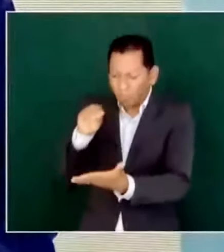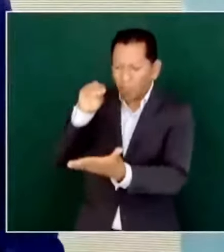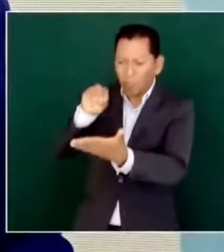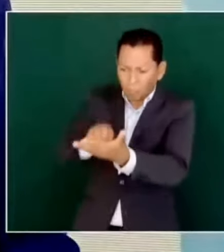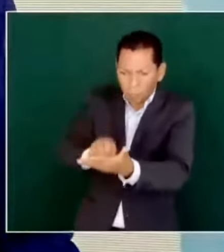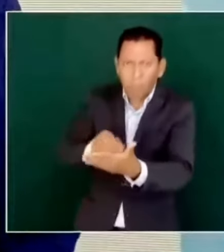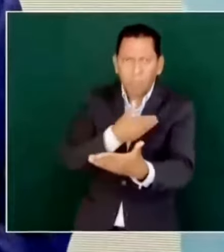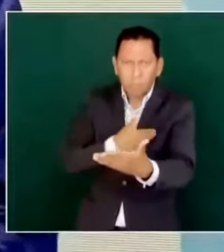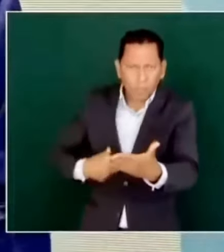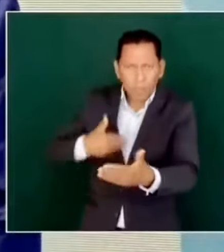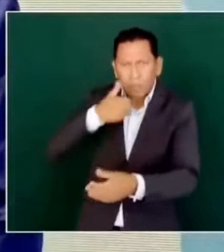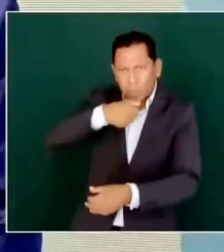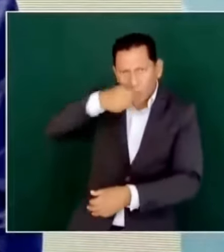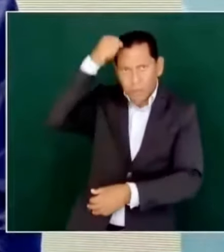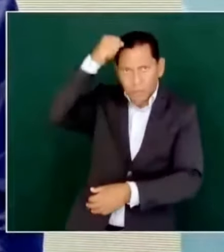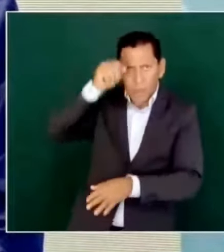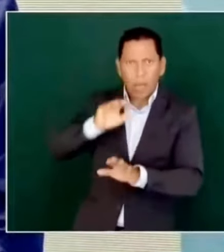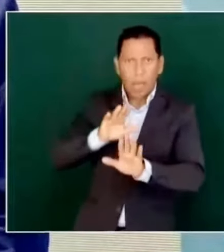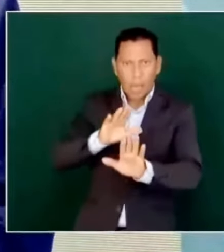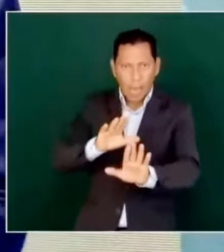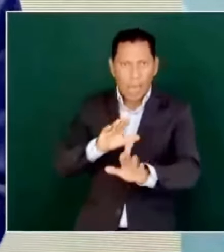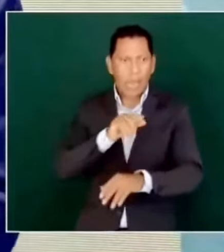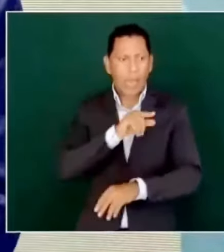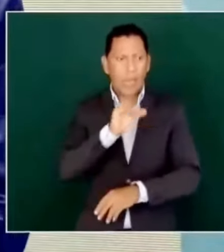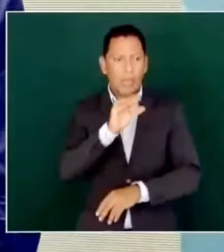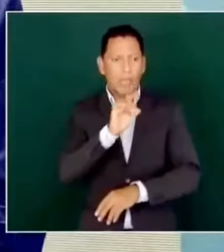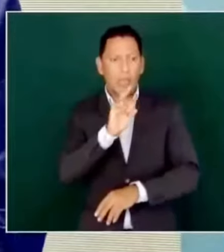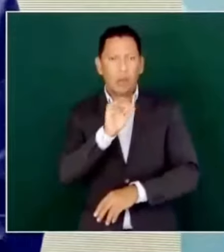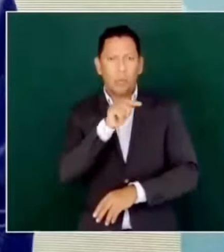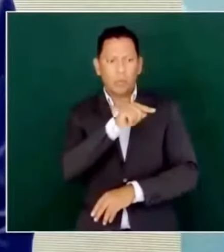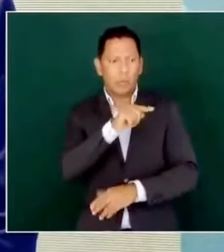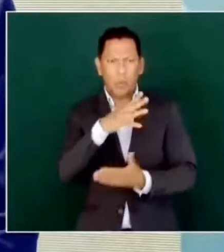Calderón no ganó con fraude.